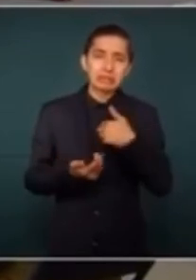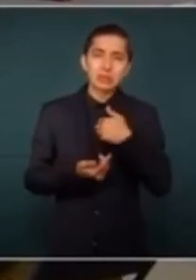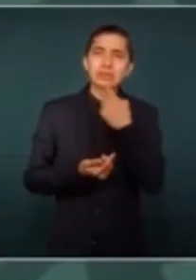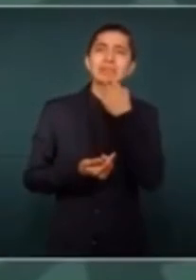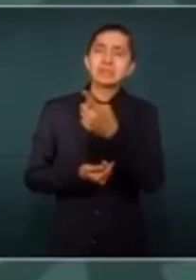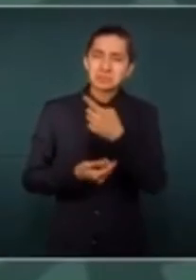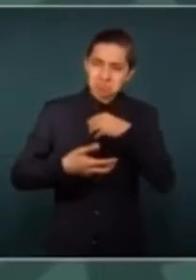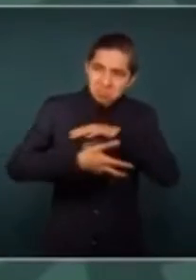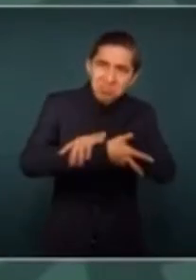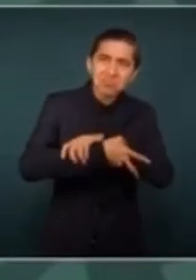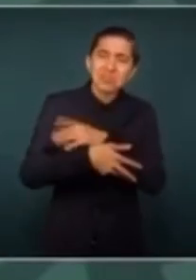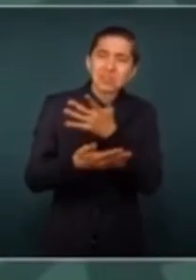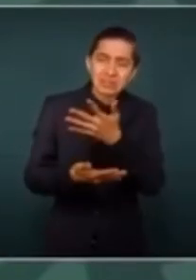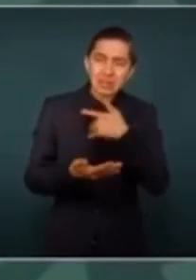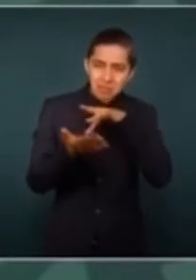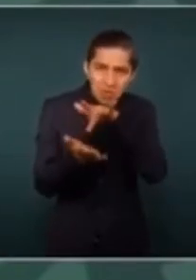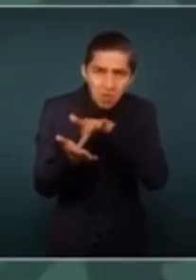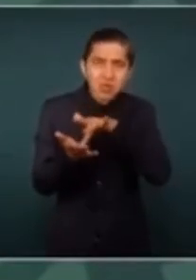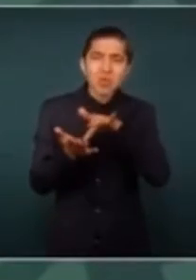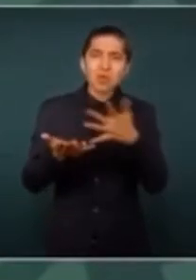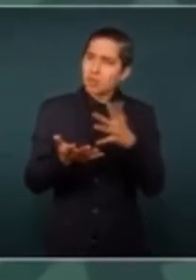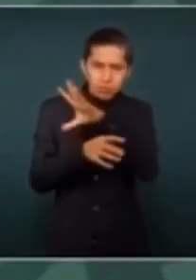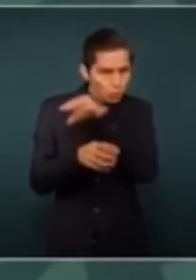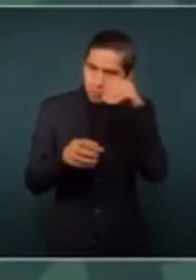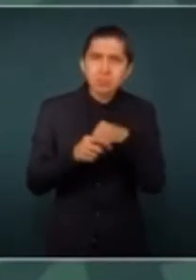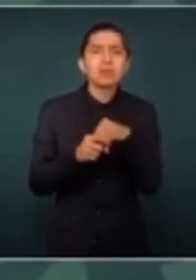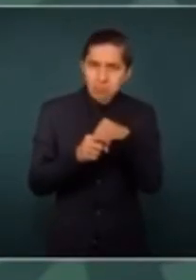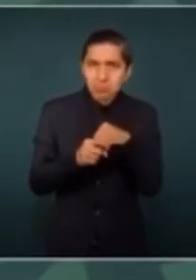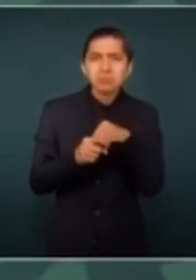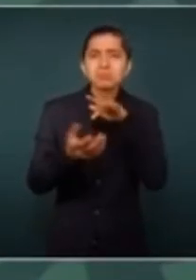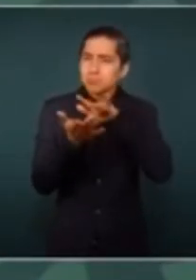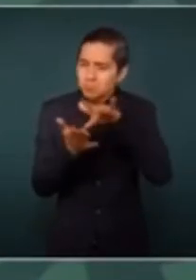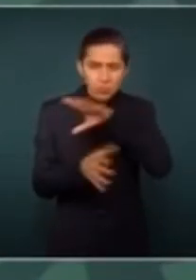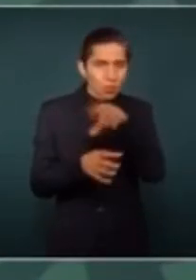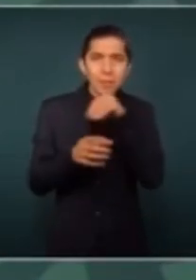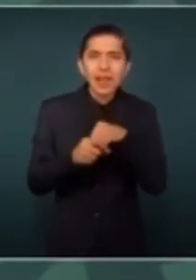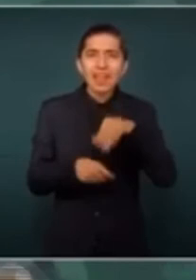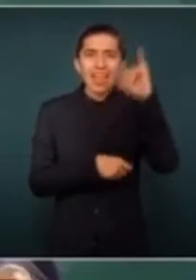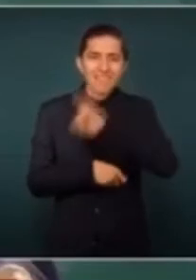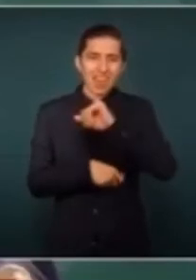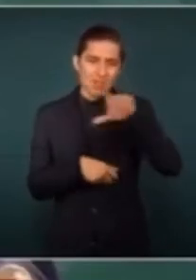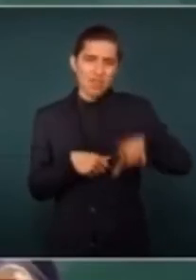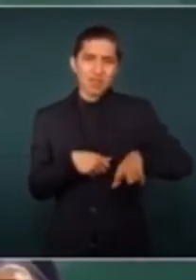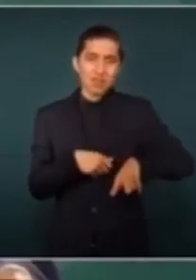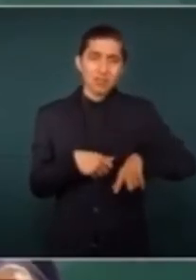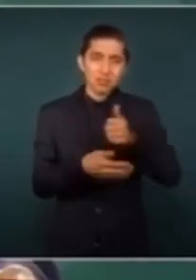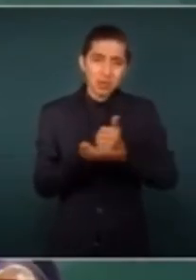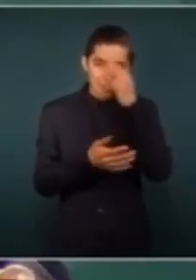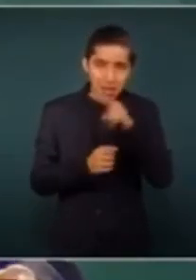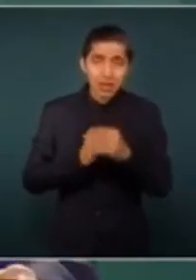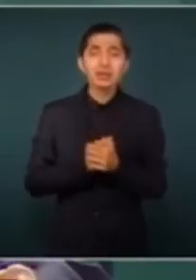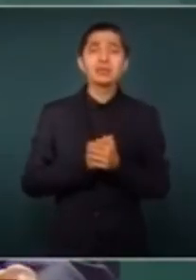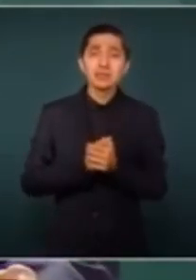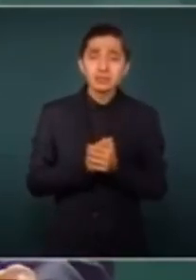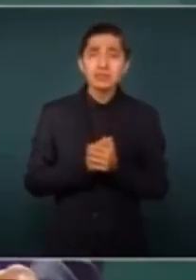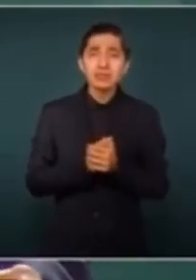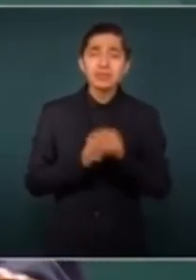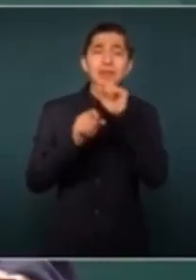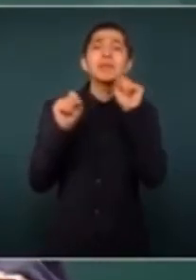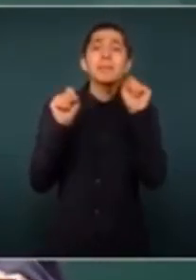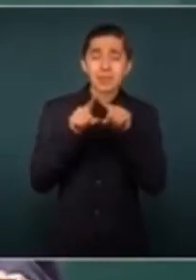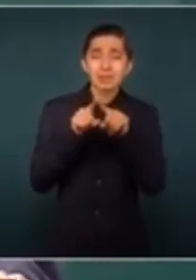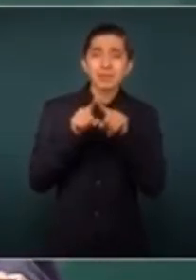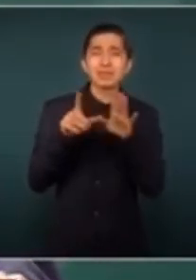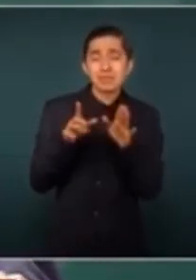solidaridad, nuestro apoyo total, completo, absoluto a la jefa de gobierno, a los